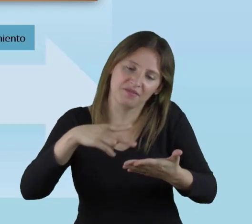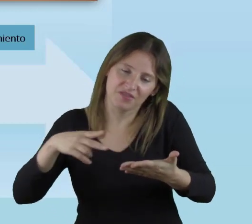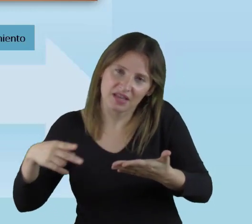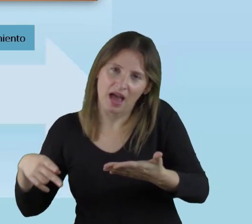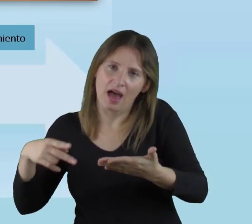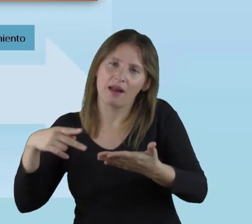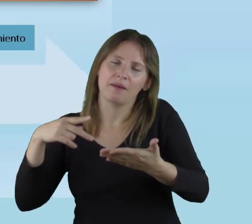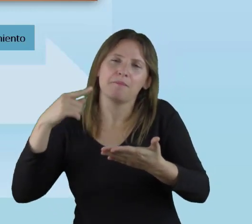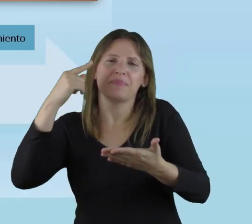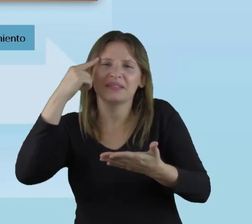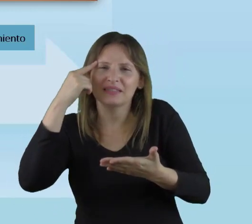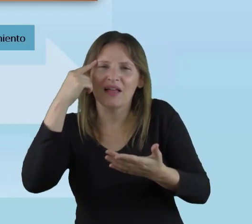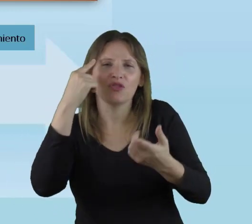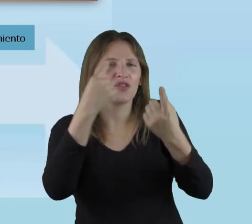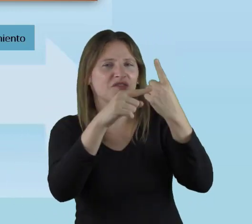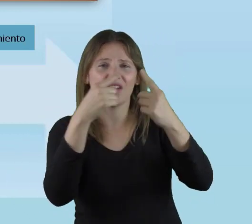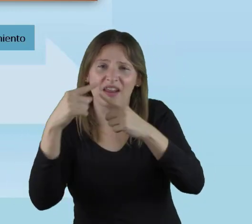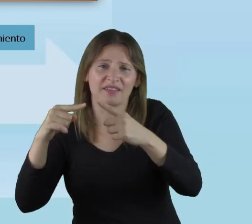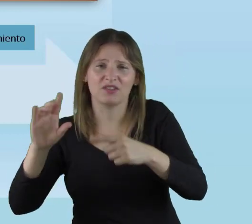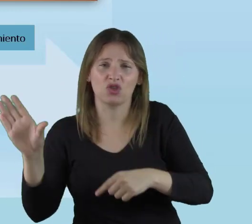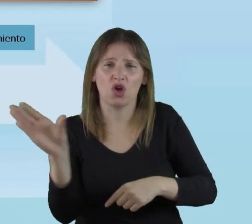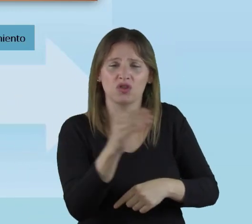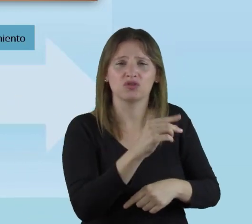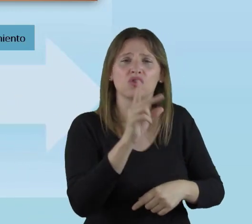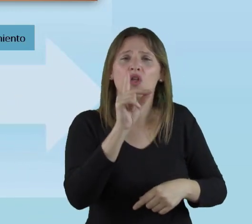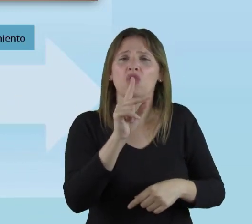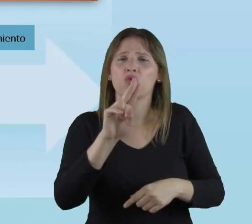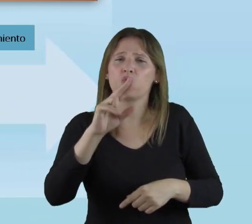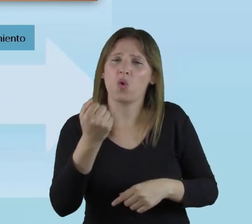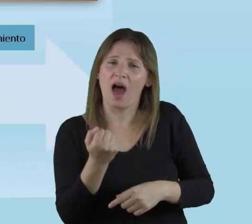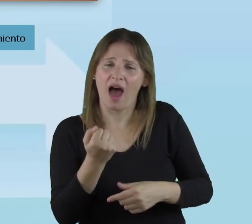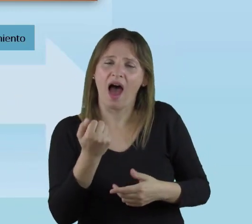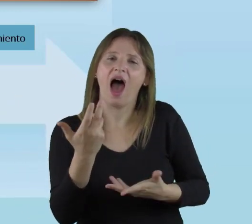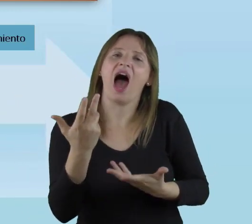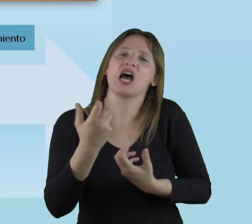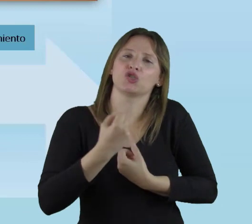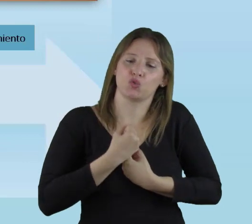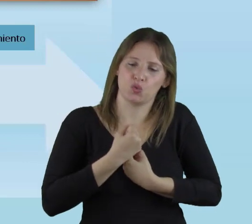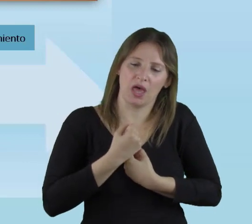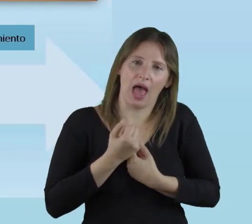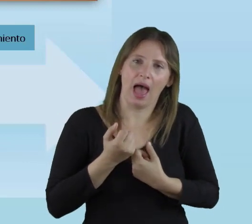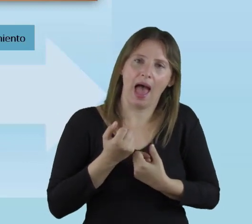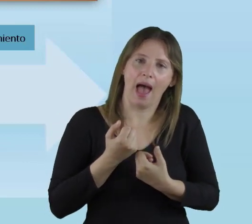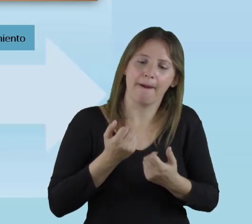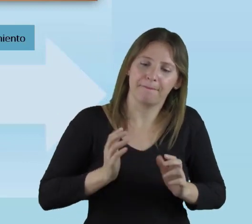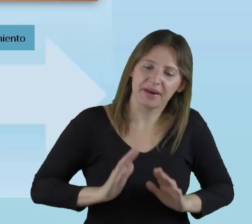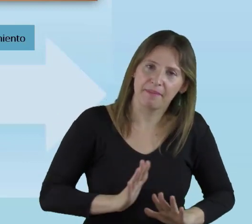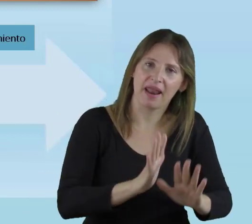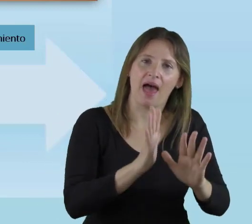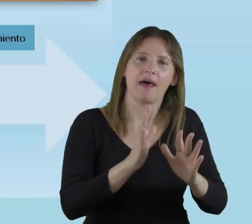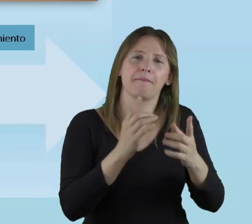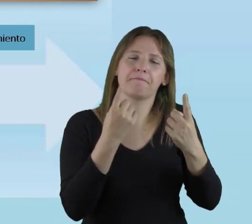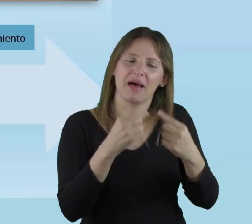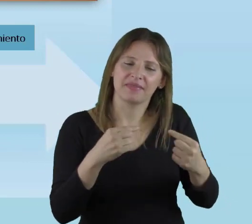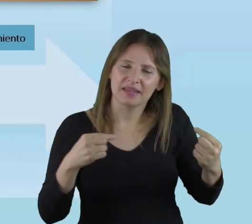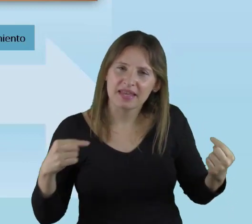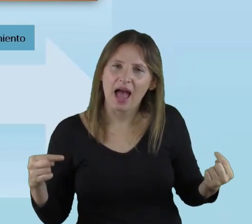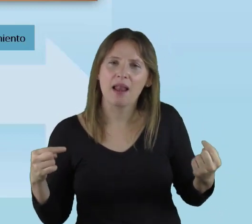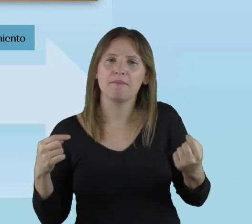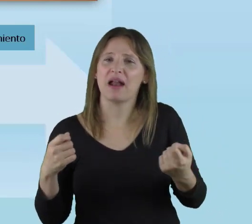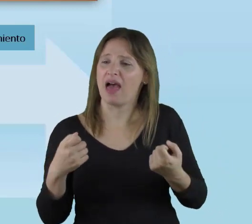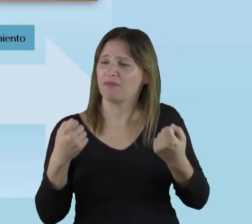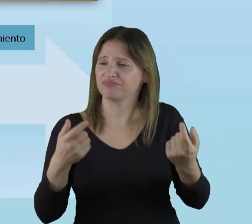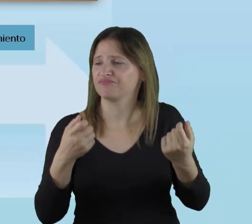pensando en todos. El diseño universal del aprendizaje nos ayuda a preparar